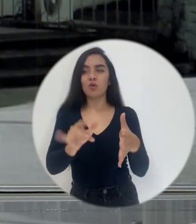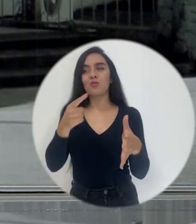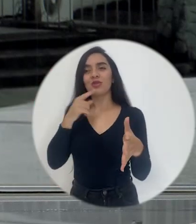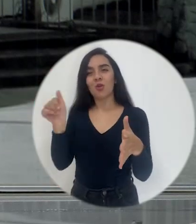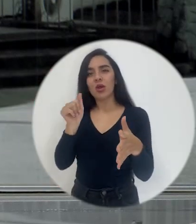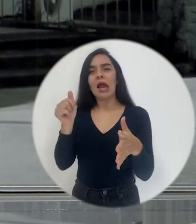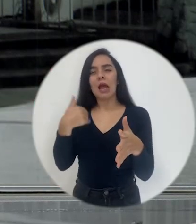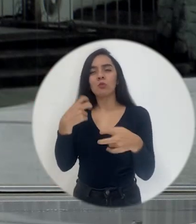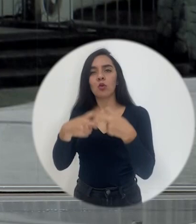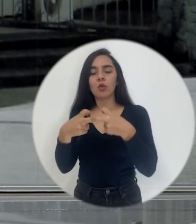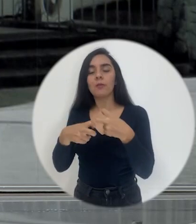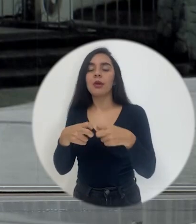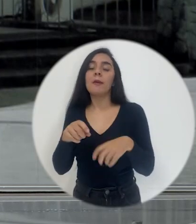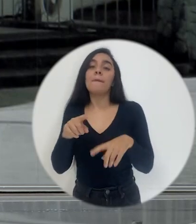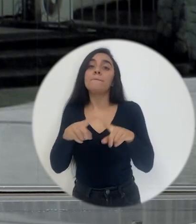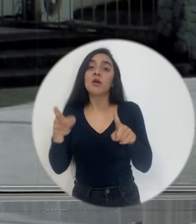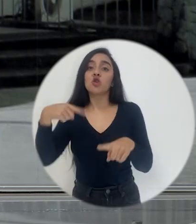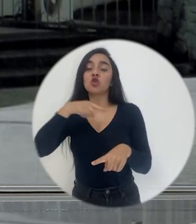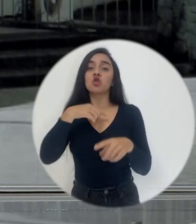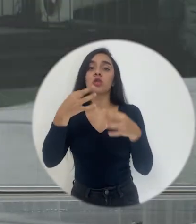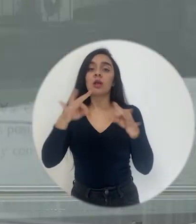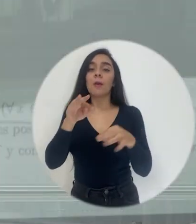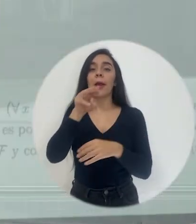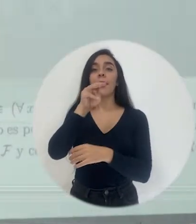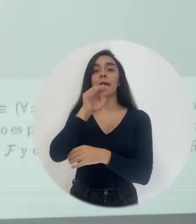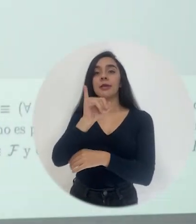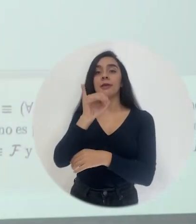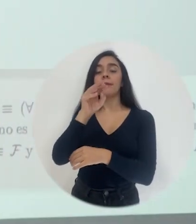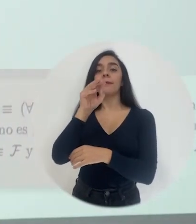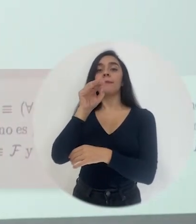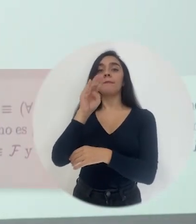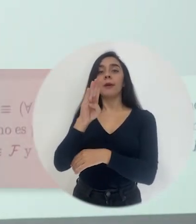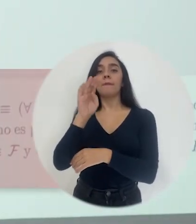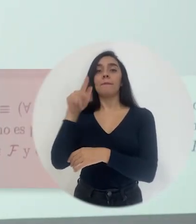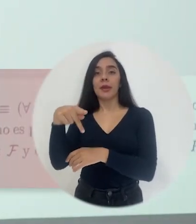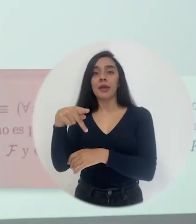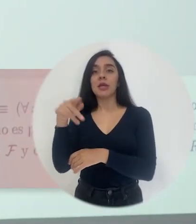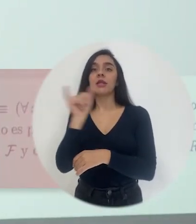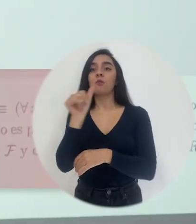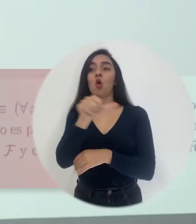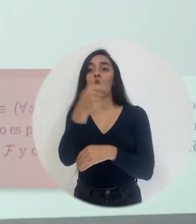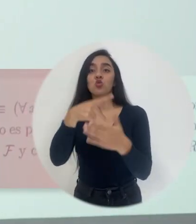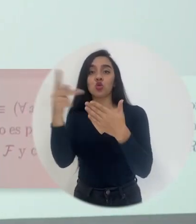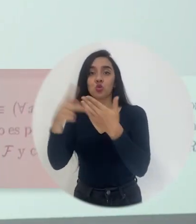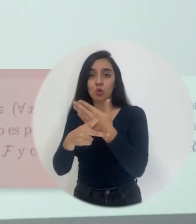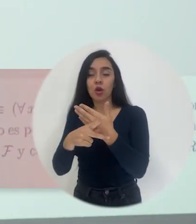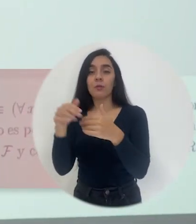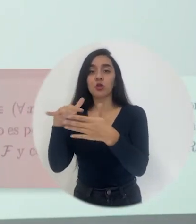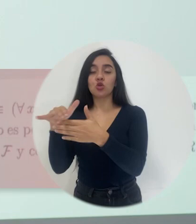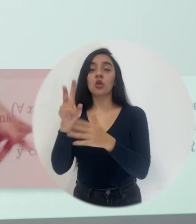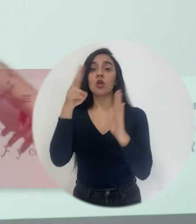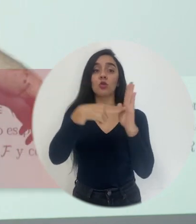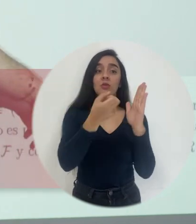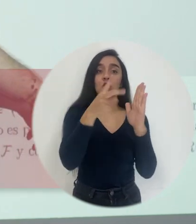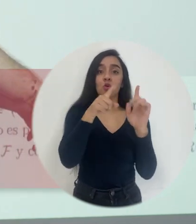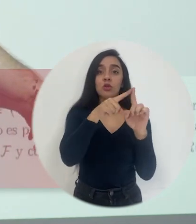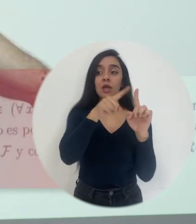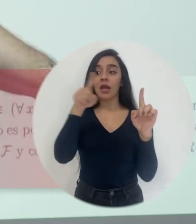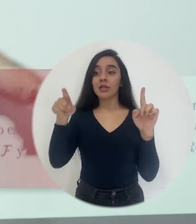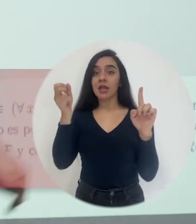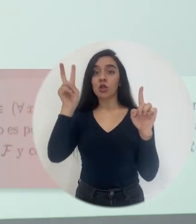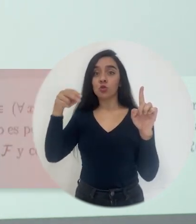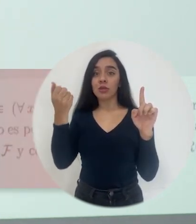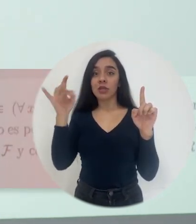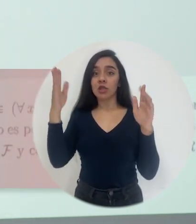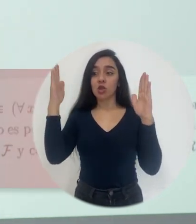habían algunos problemitas, a través del IDP. además, con los programas de estudio, nosotros, desde el 2012 hasta el 2018, se